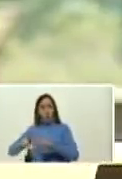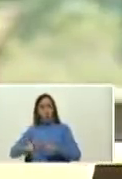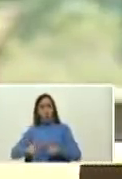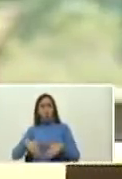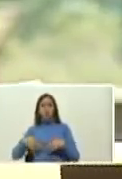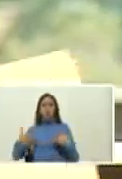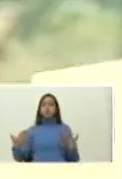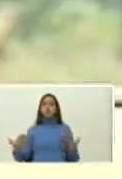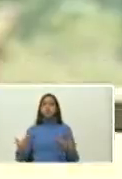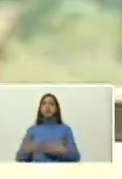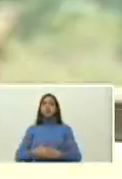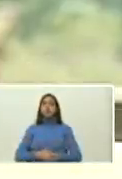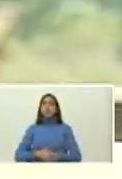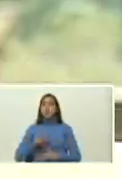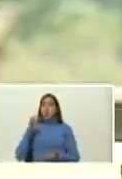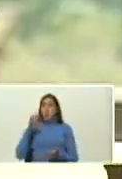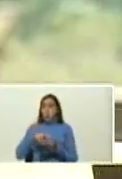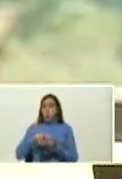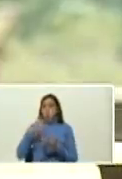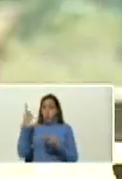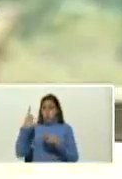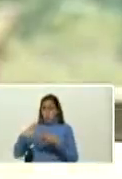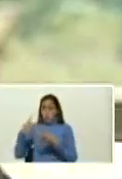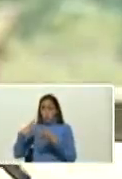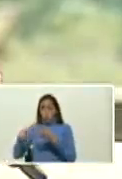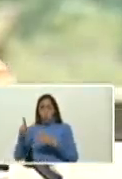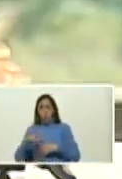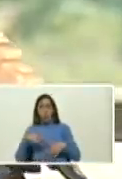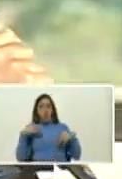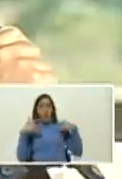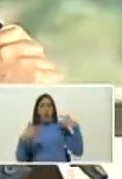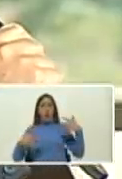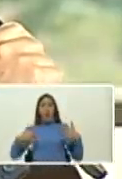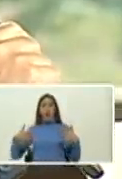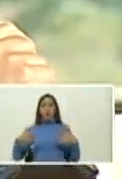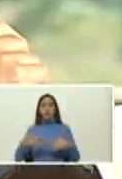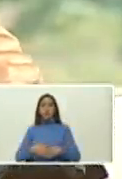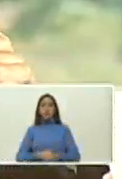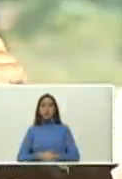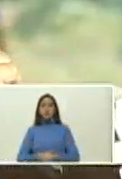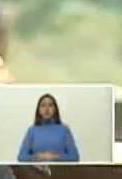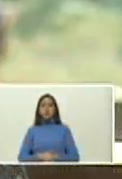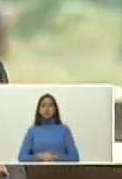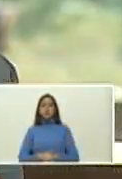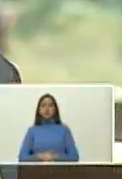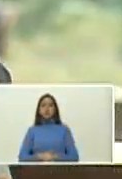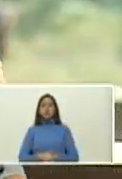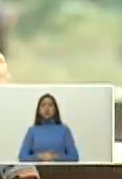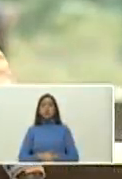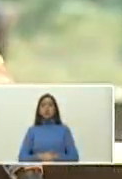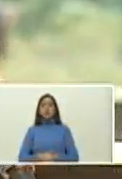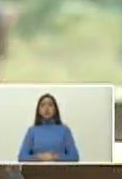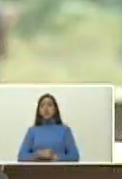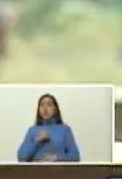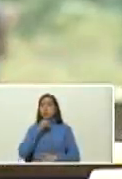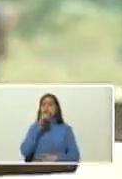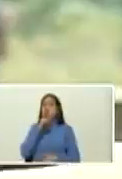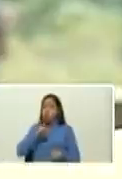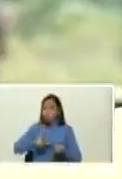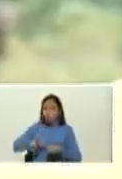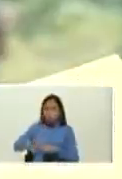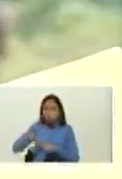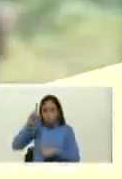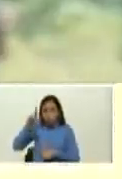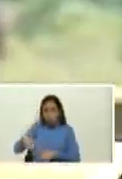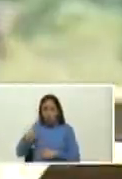en el palacio federal legislativo han tenido actividades en el silencio en las